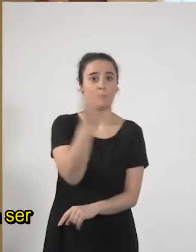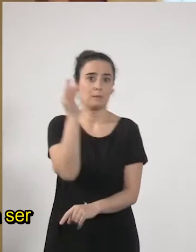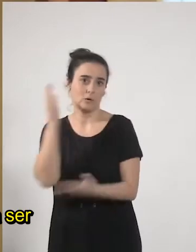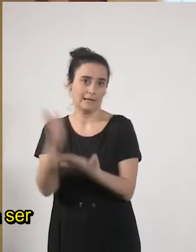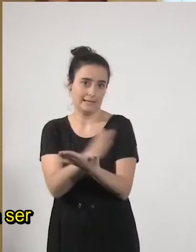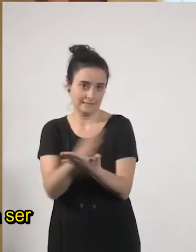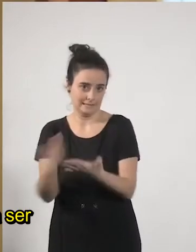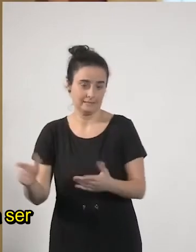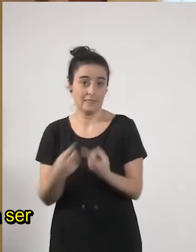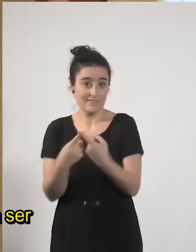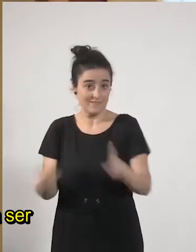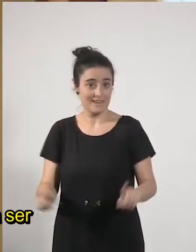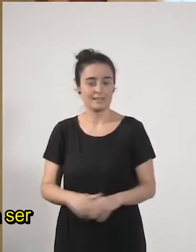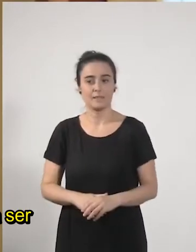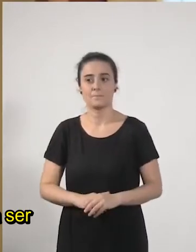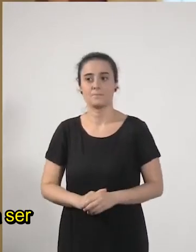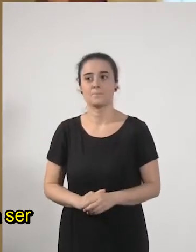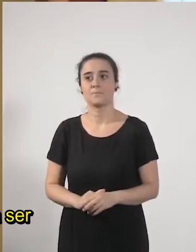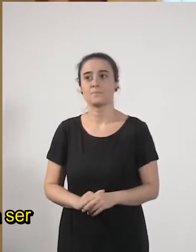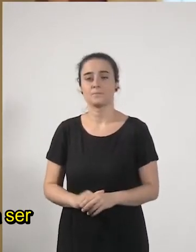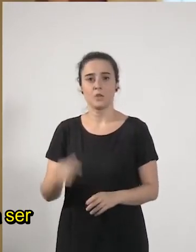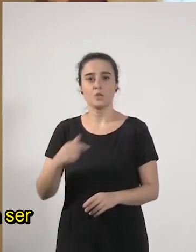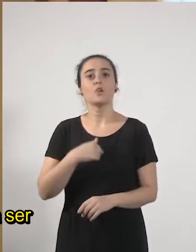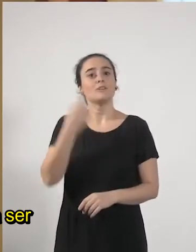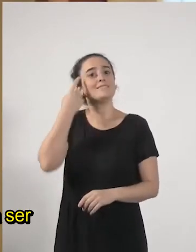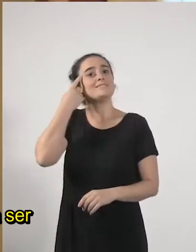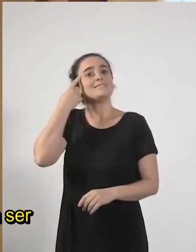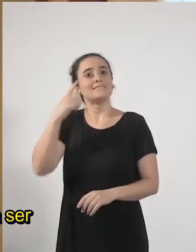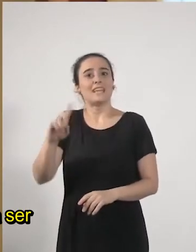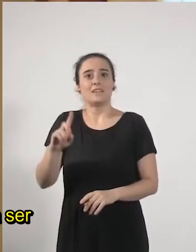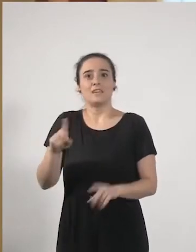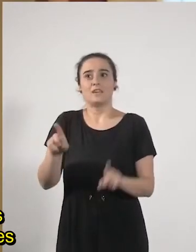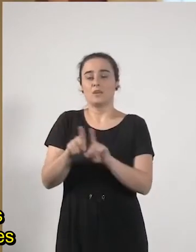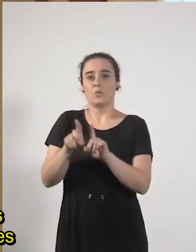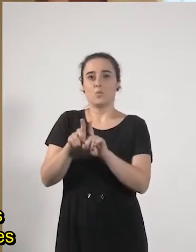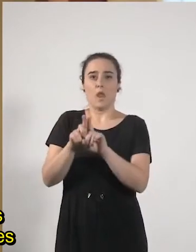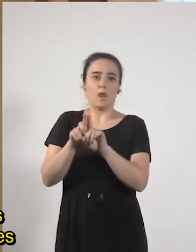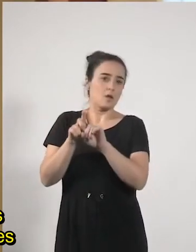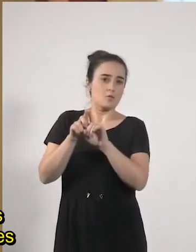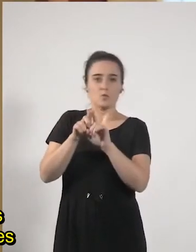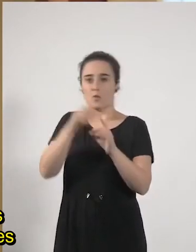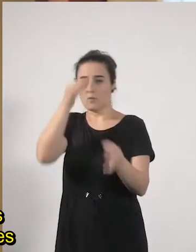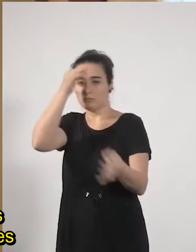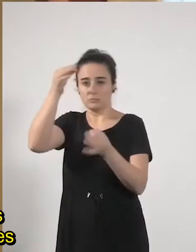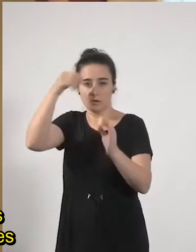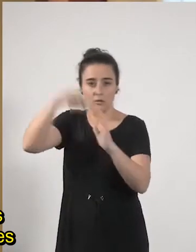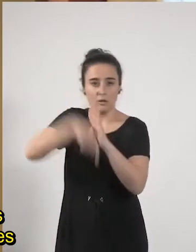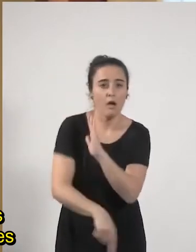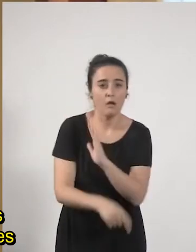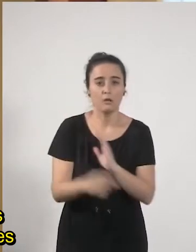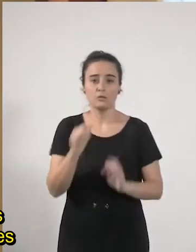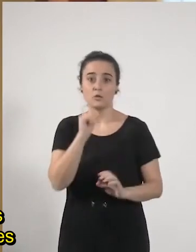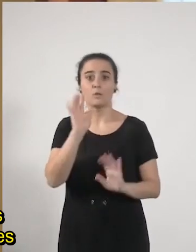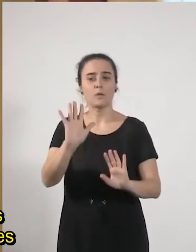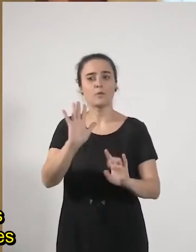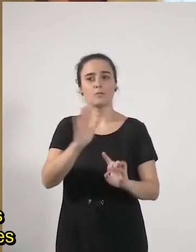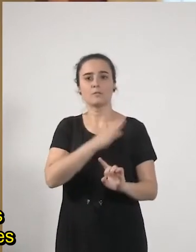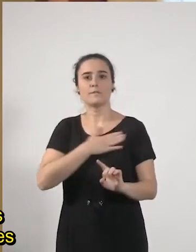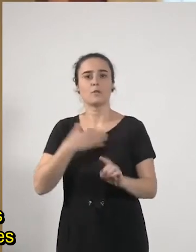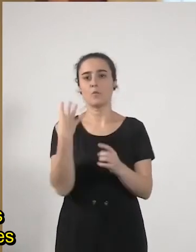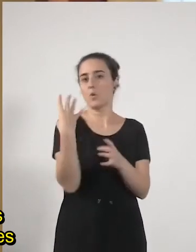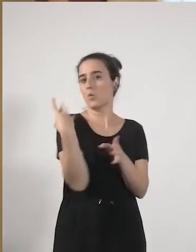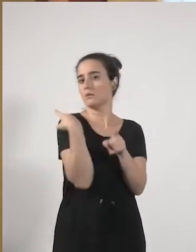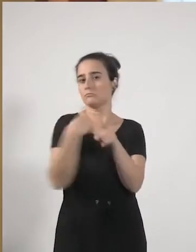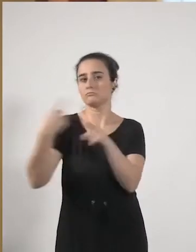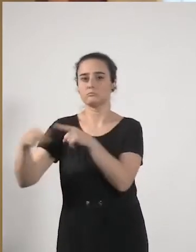Al menos, y aunque sé que no voy a ser para nada exhaustiva, me gustaría citar cuatro aspectos que me parece que son